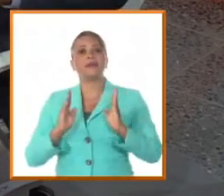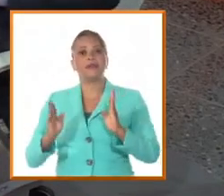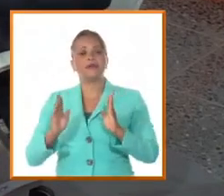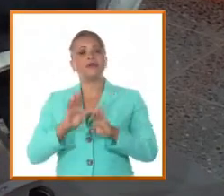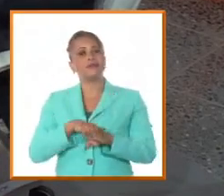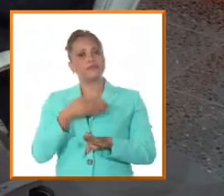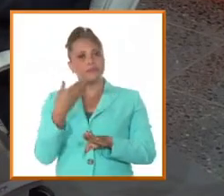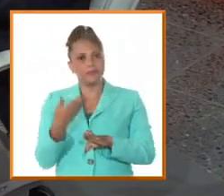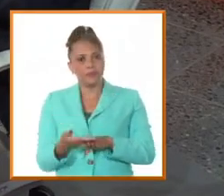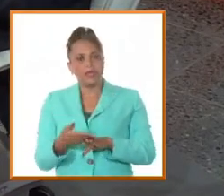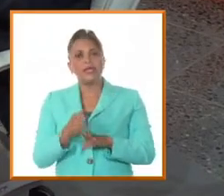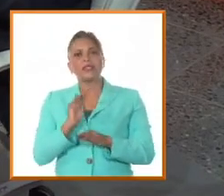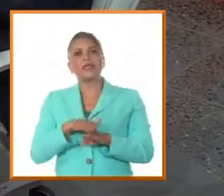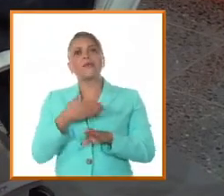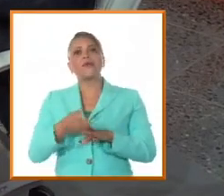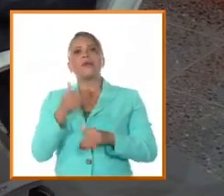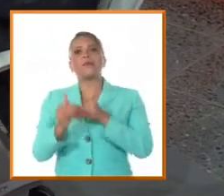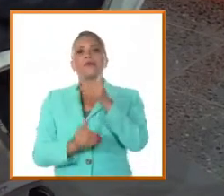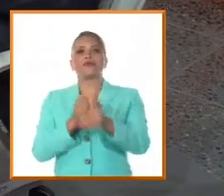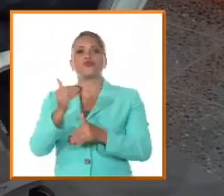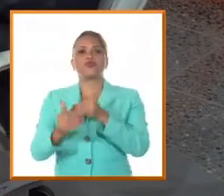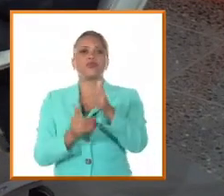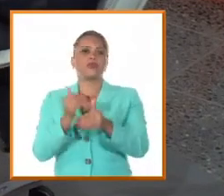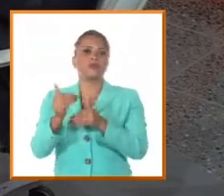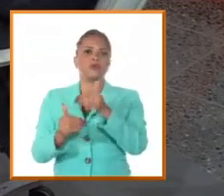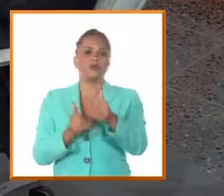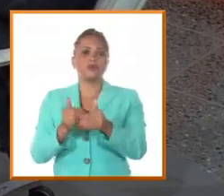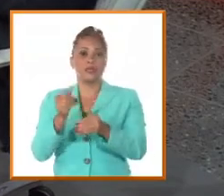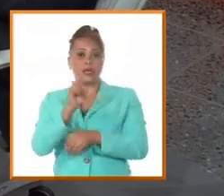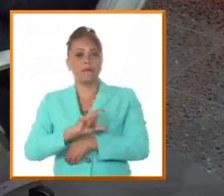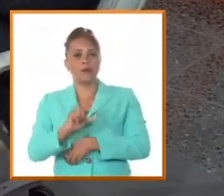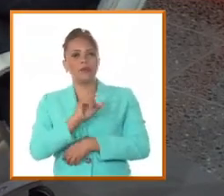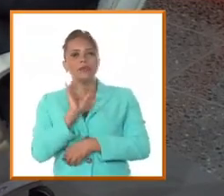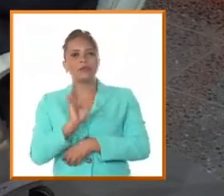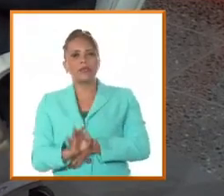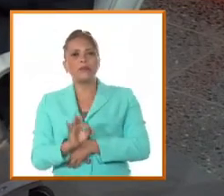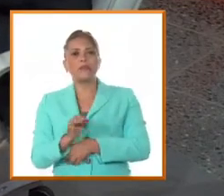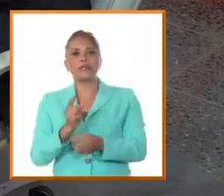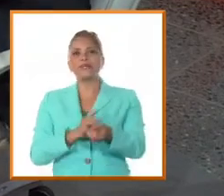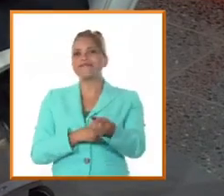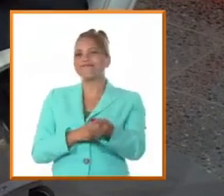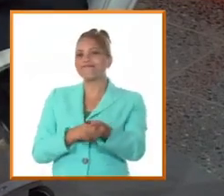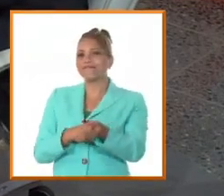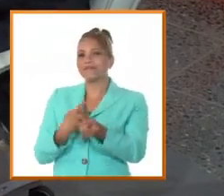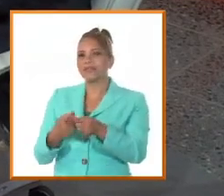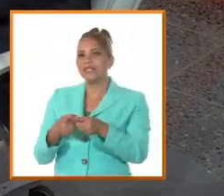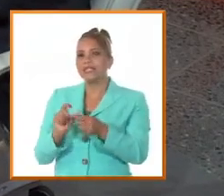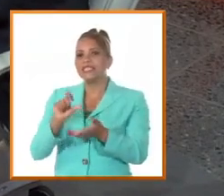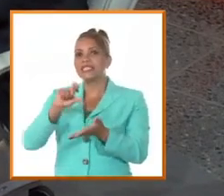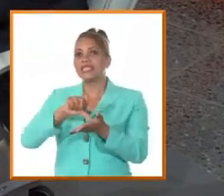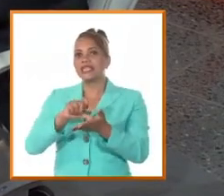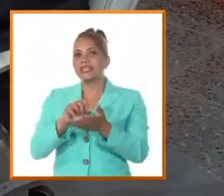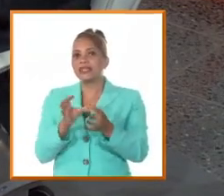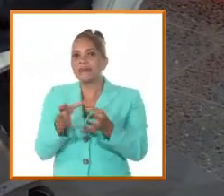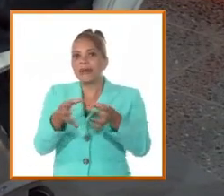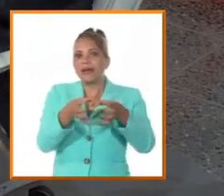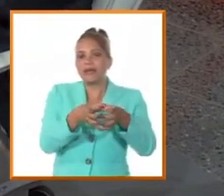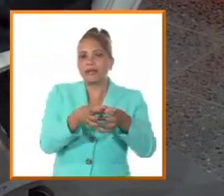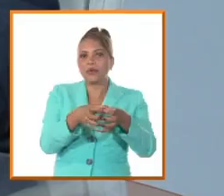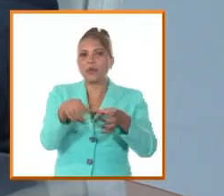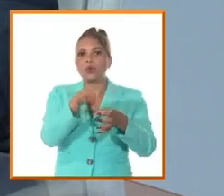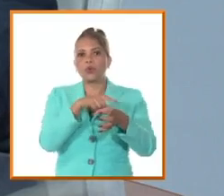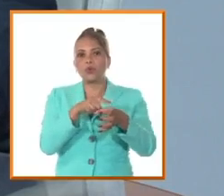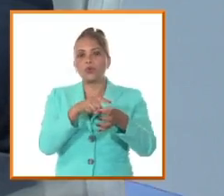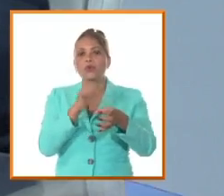borbónicas, cuando viene todo el gran proceso centralizador, porque en Camagüey predominan tendencias que son más descentralizadoras, más federalistas.